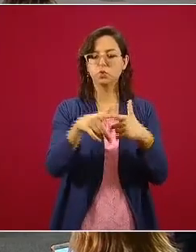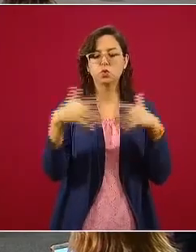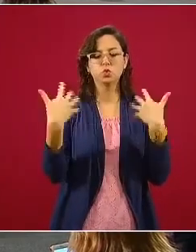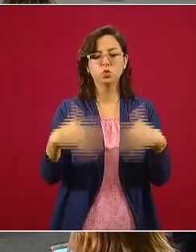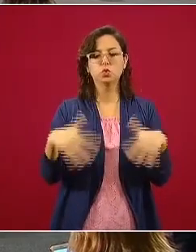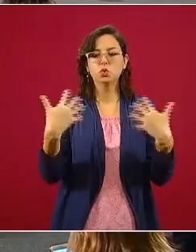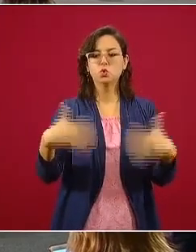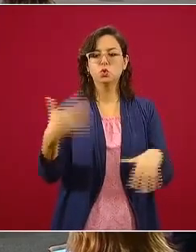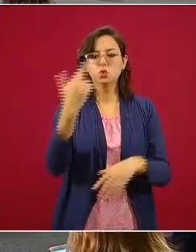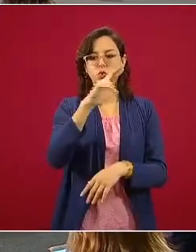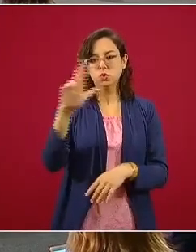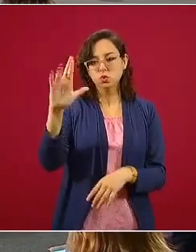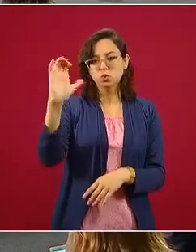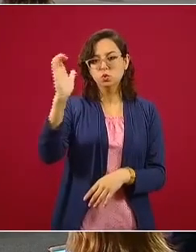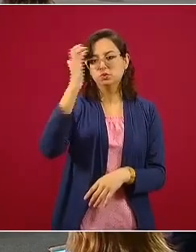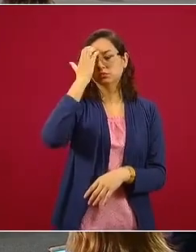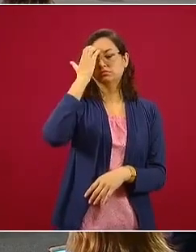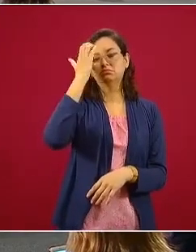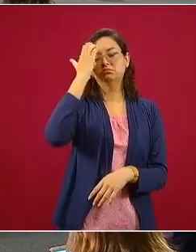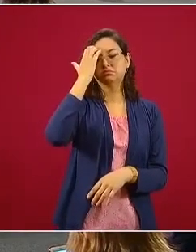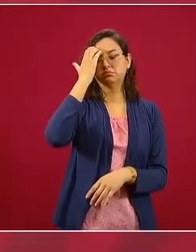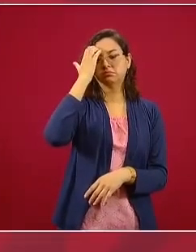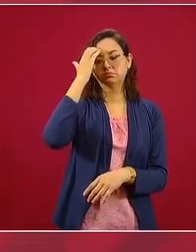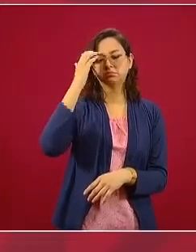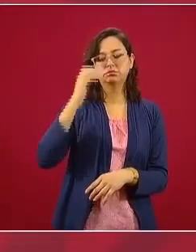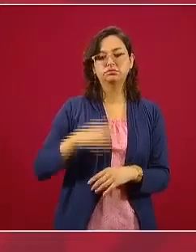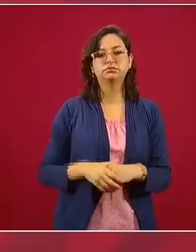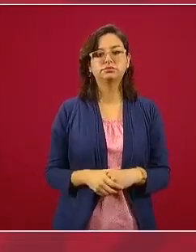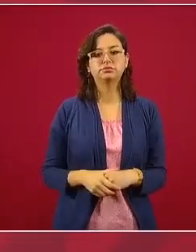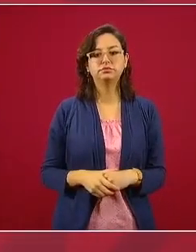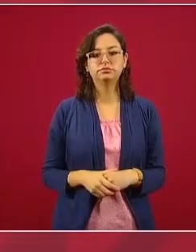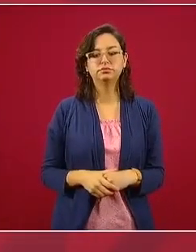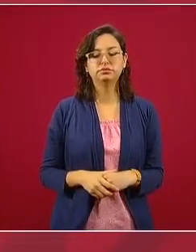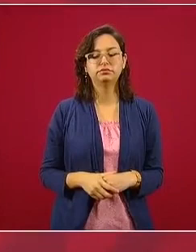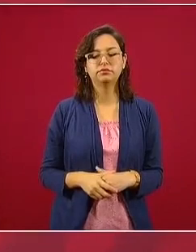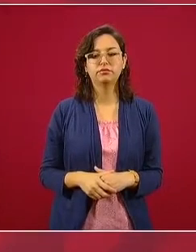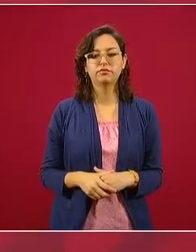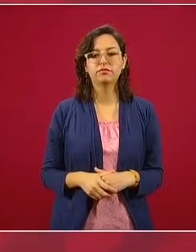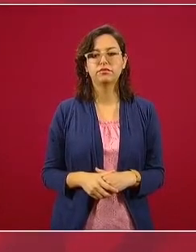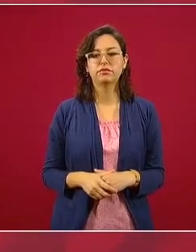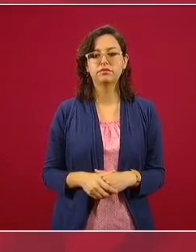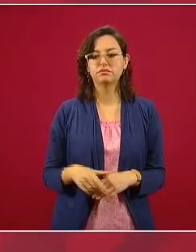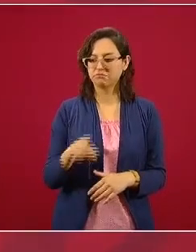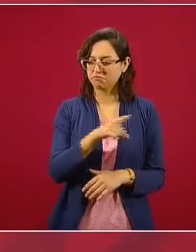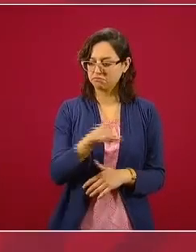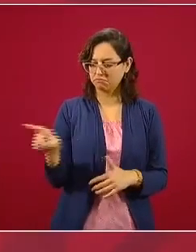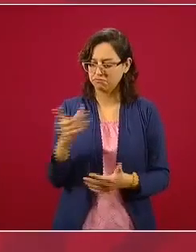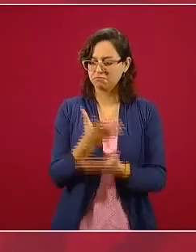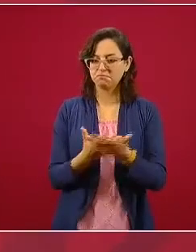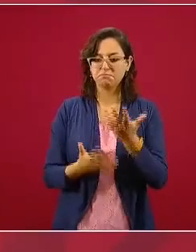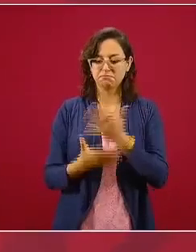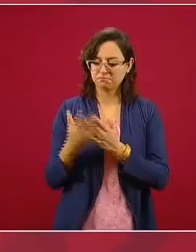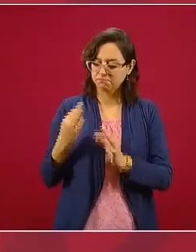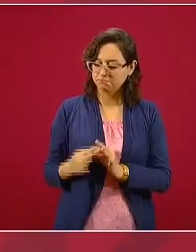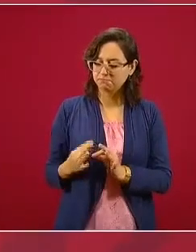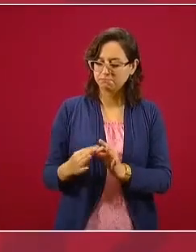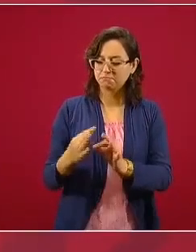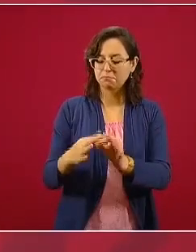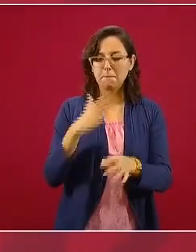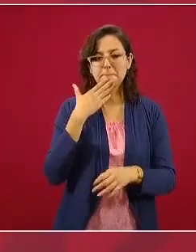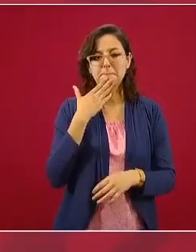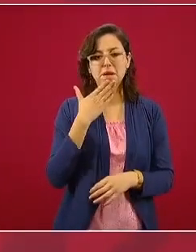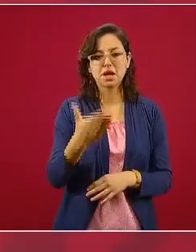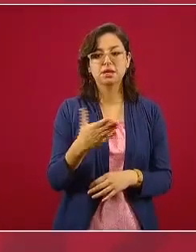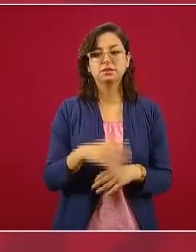por esa forma de actuar. Y esta noticia